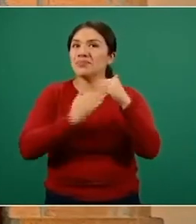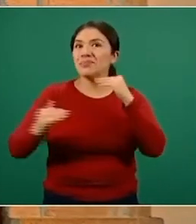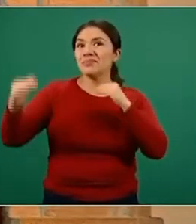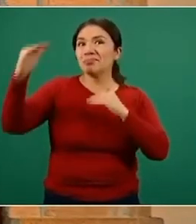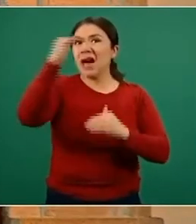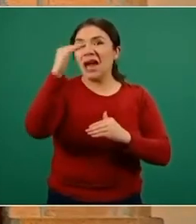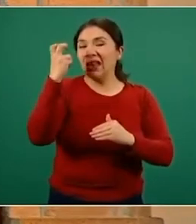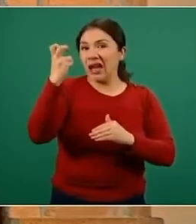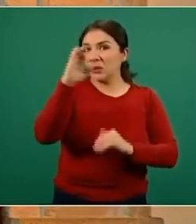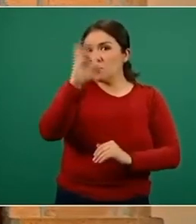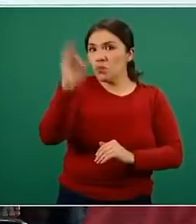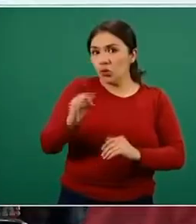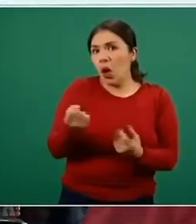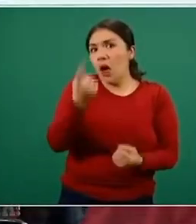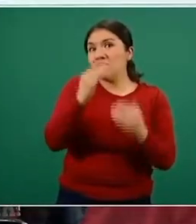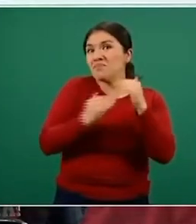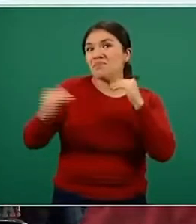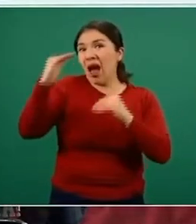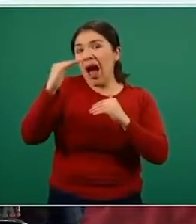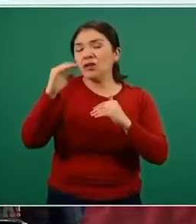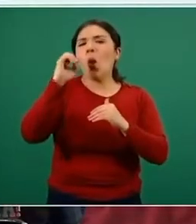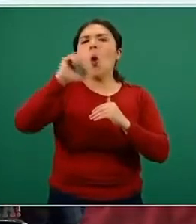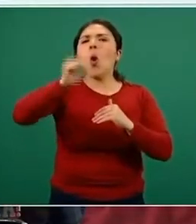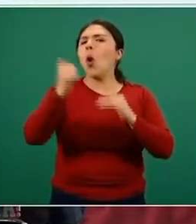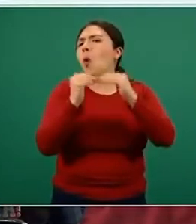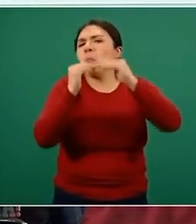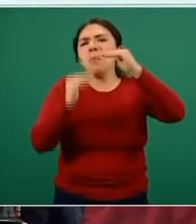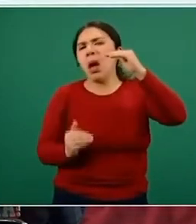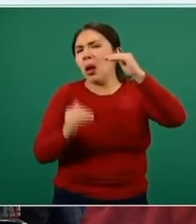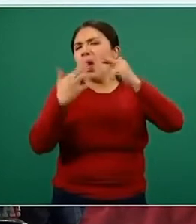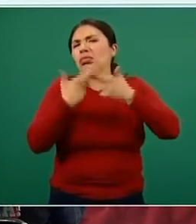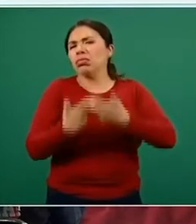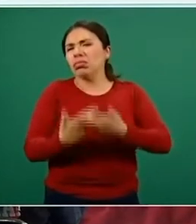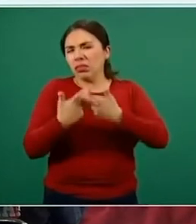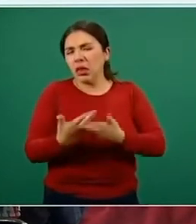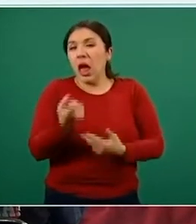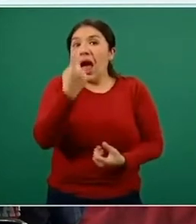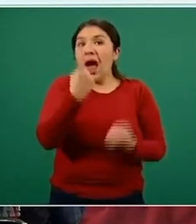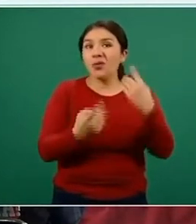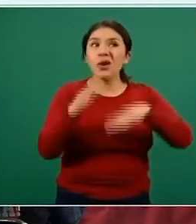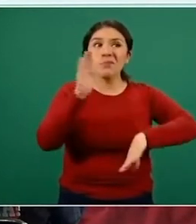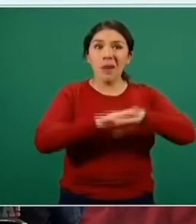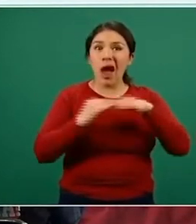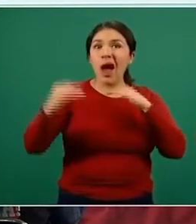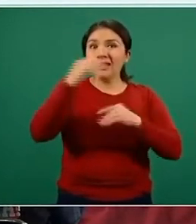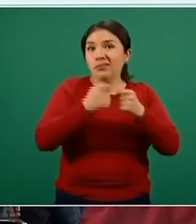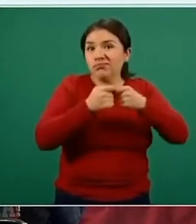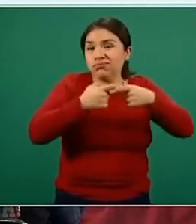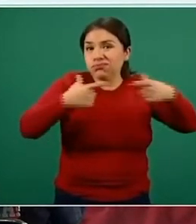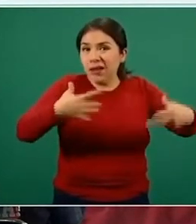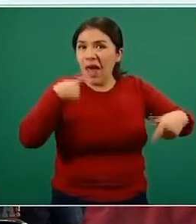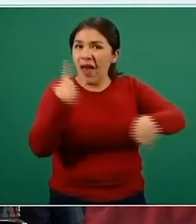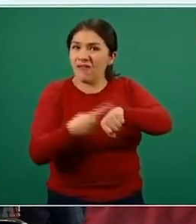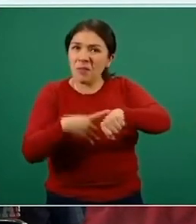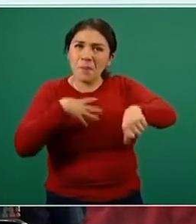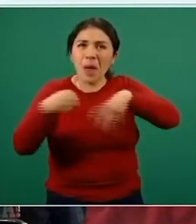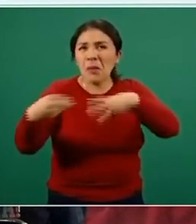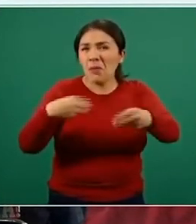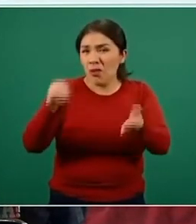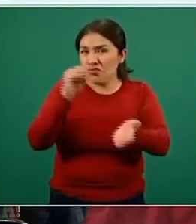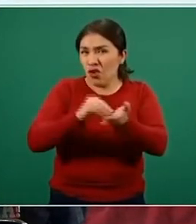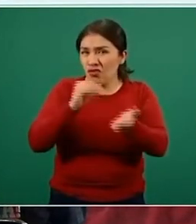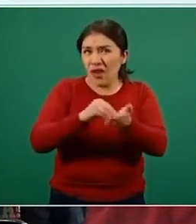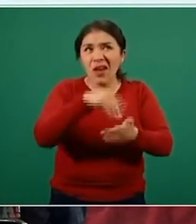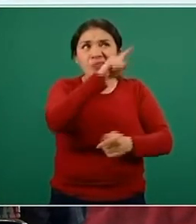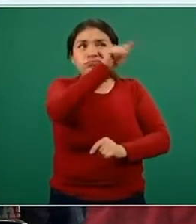de este porcentaje y hay otras que tienen por debajo de este porcentaje, es decir, algunas con mayor transmisión, con mayor todavía contagios en